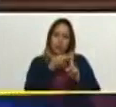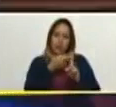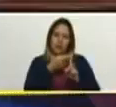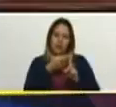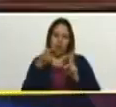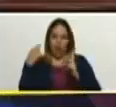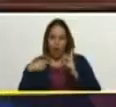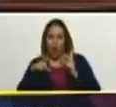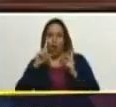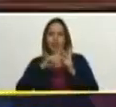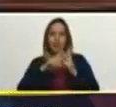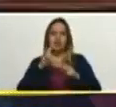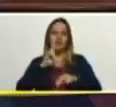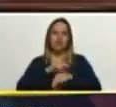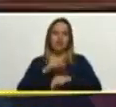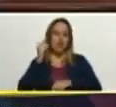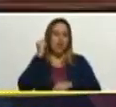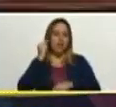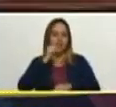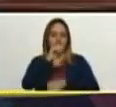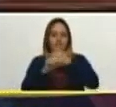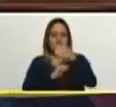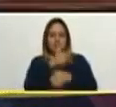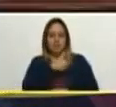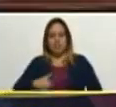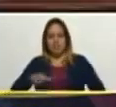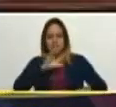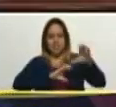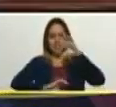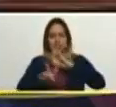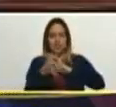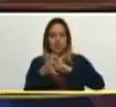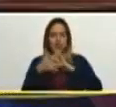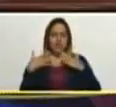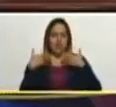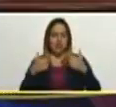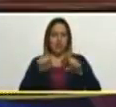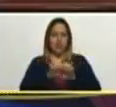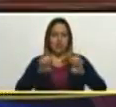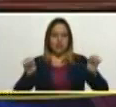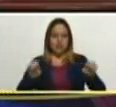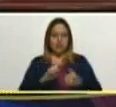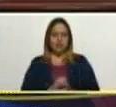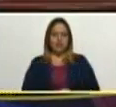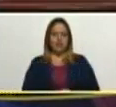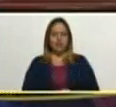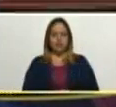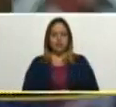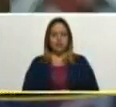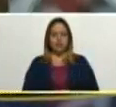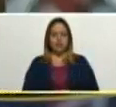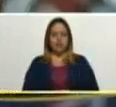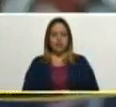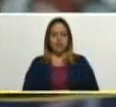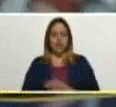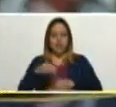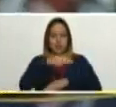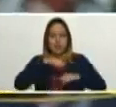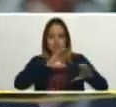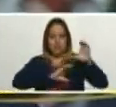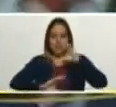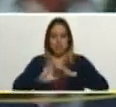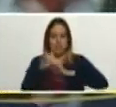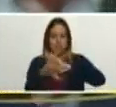la doctora Gabriela Jiménez, Vicepresidenta de Ciencia, Tecnología, Salud y Educación y Ministra de Ciencia y